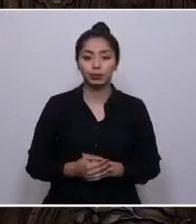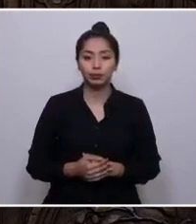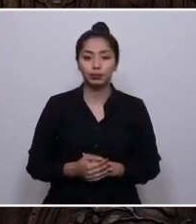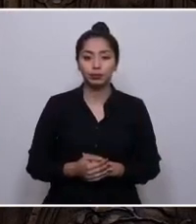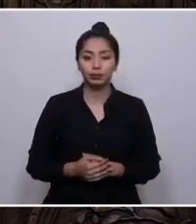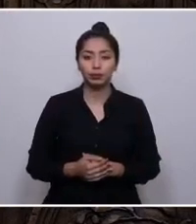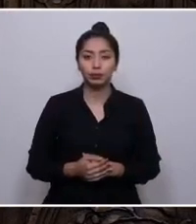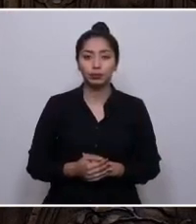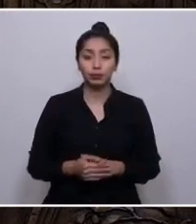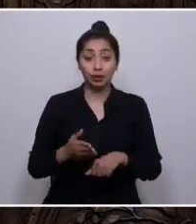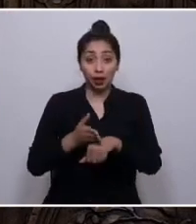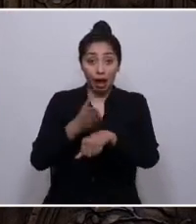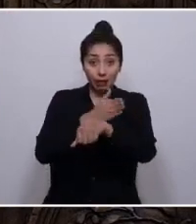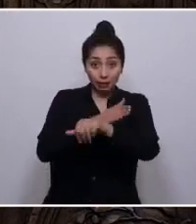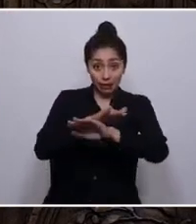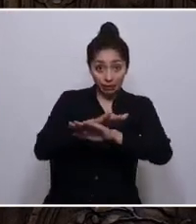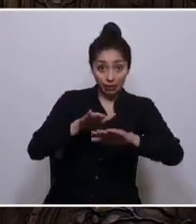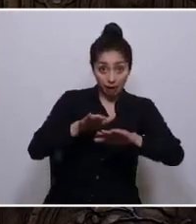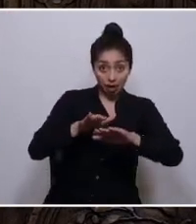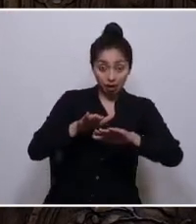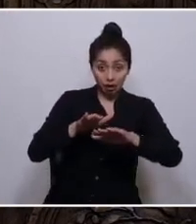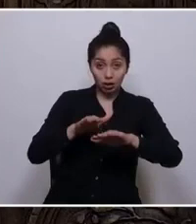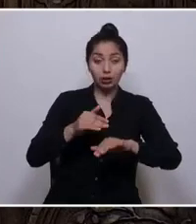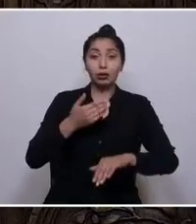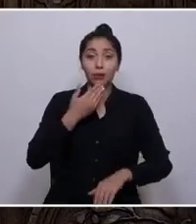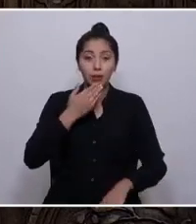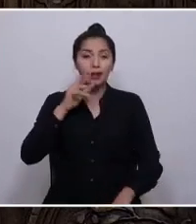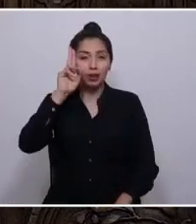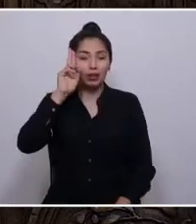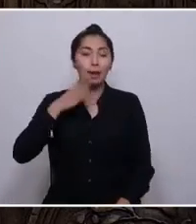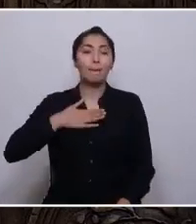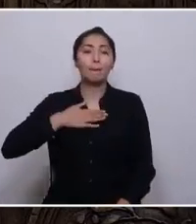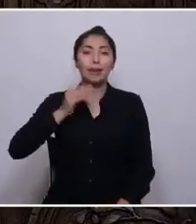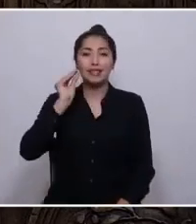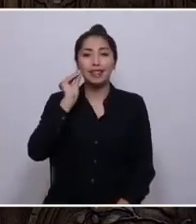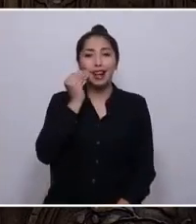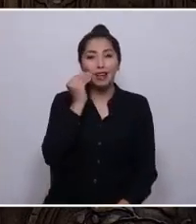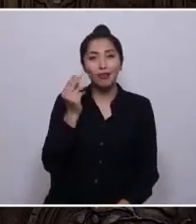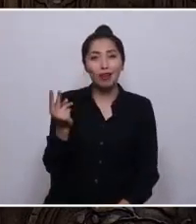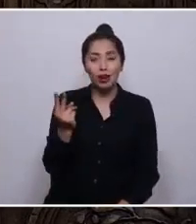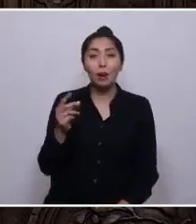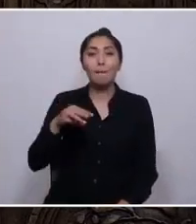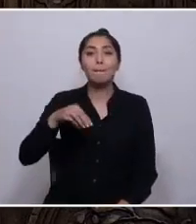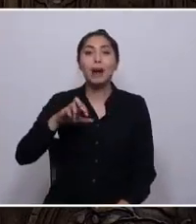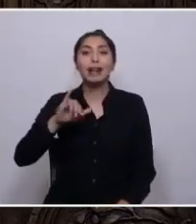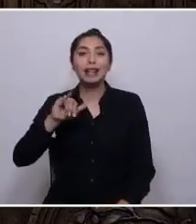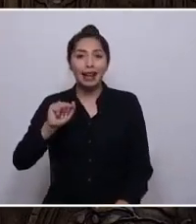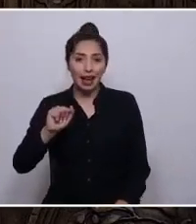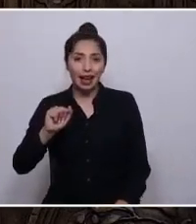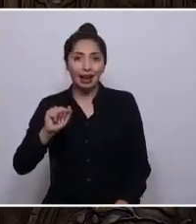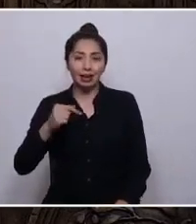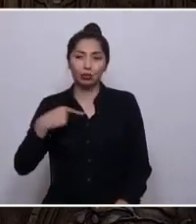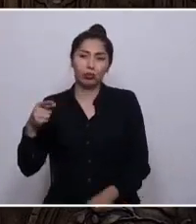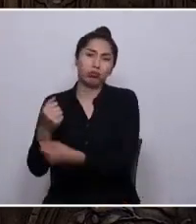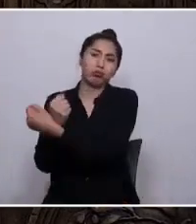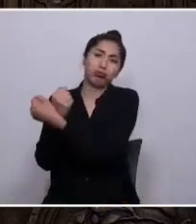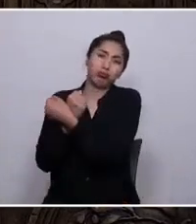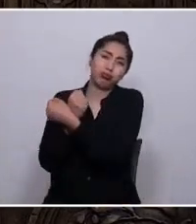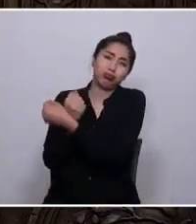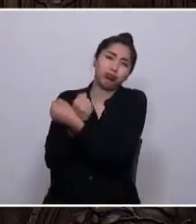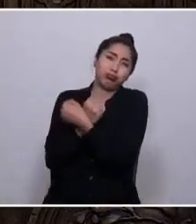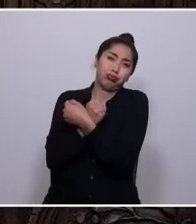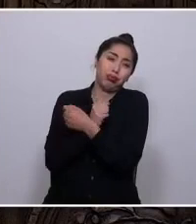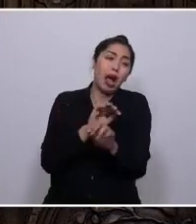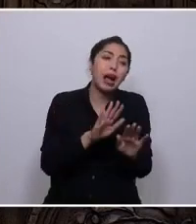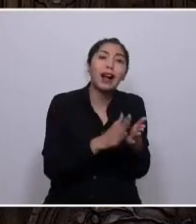Antes de terminar, imposible no recordar a mis abuelos. María Porma, de quien recibí amor al calor del fogón,